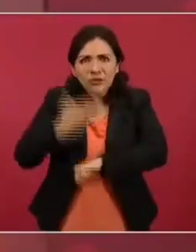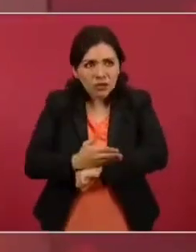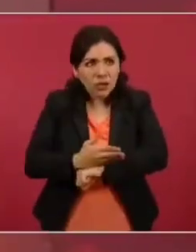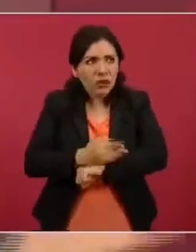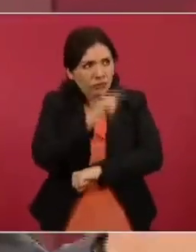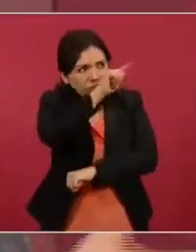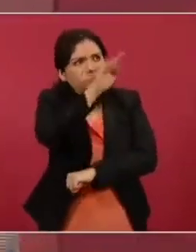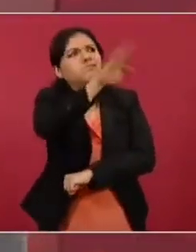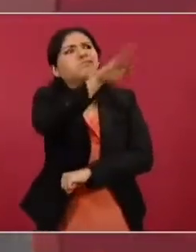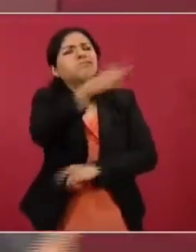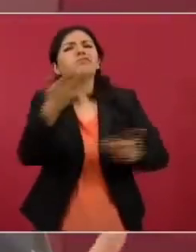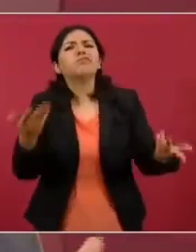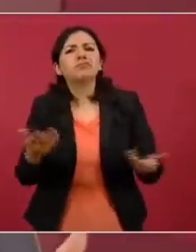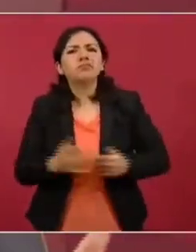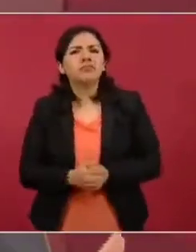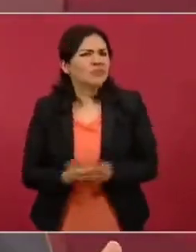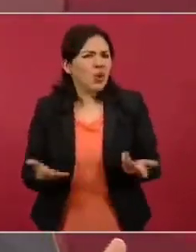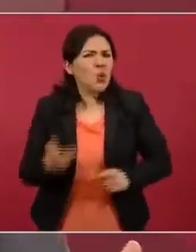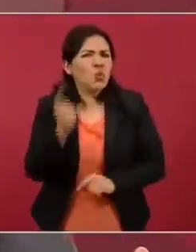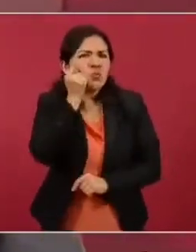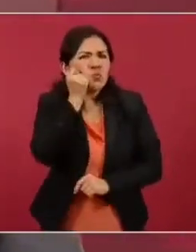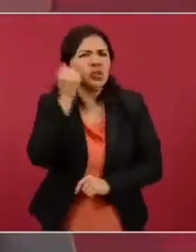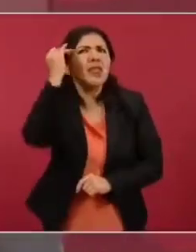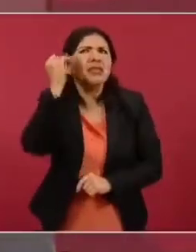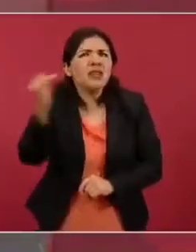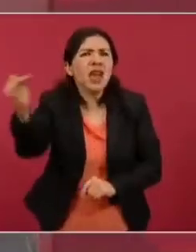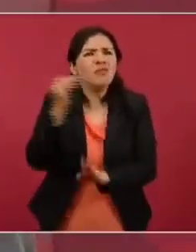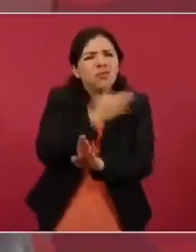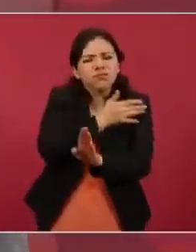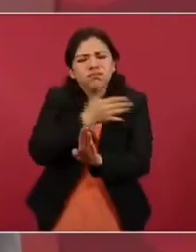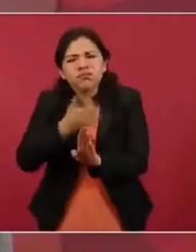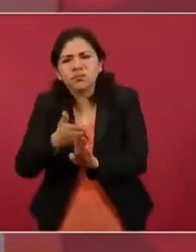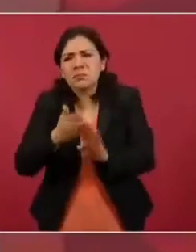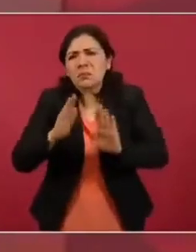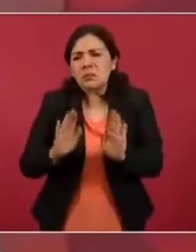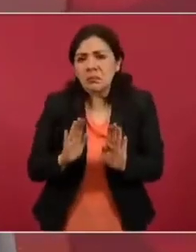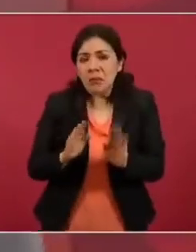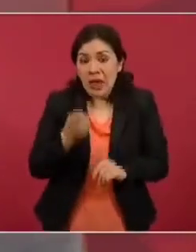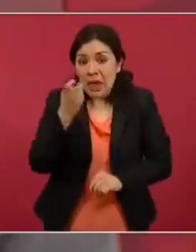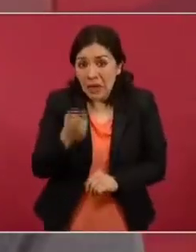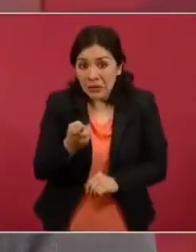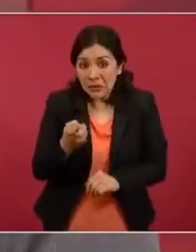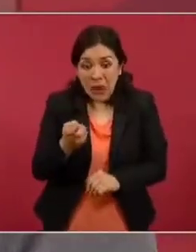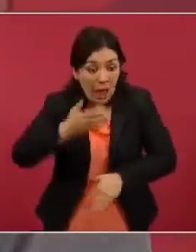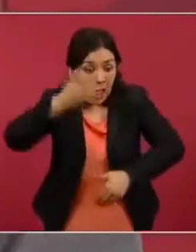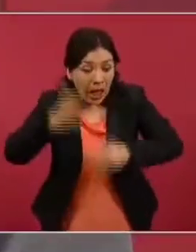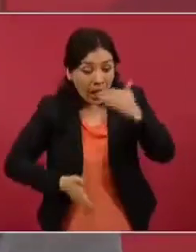porque independientemente del tiempo, esto no prescribe.